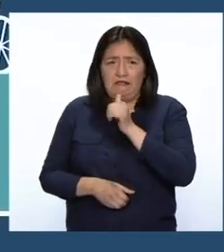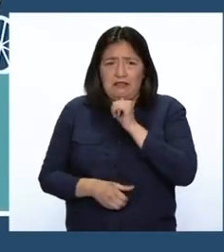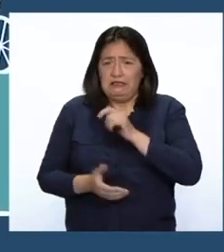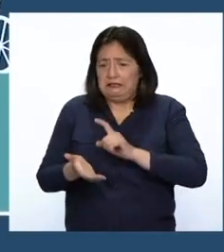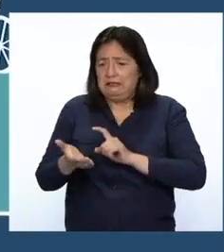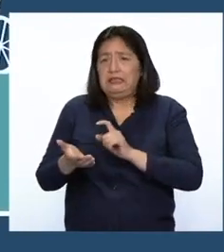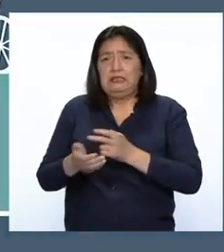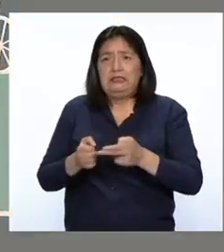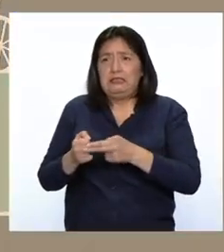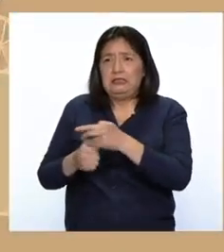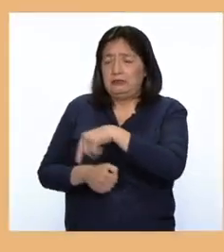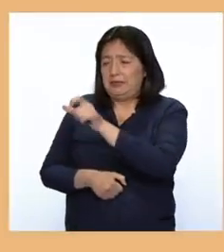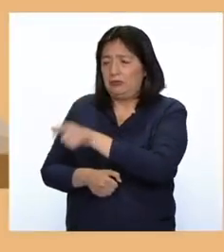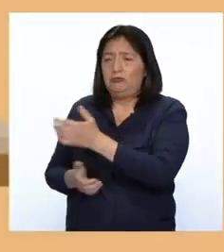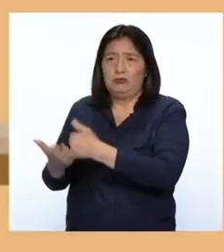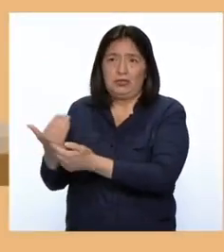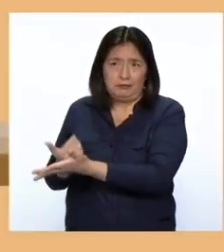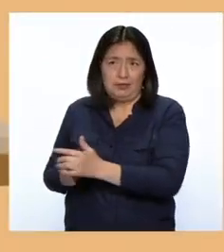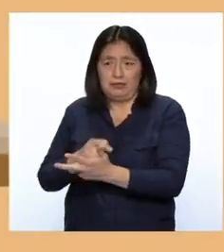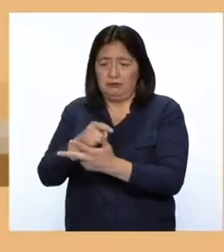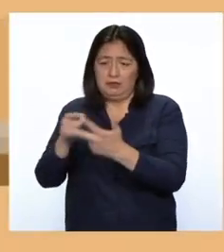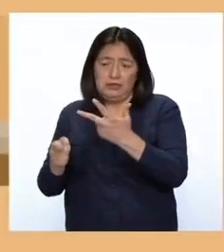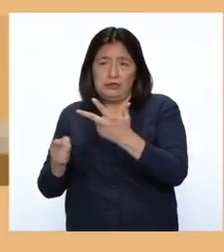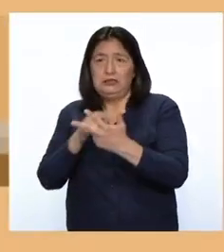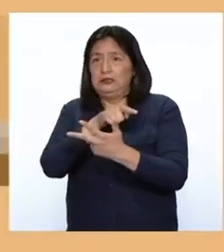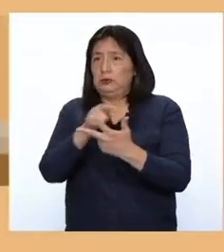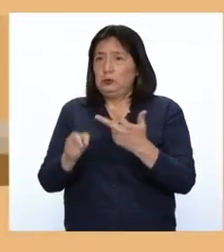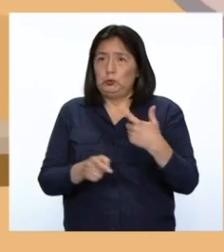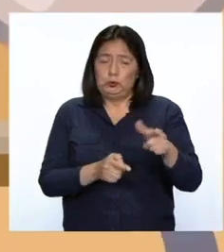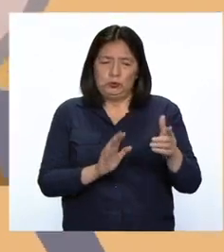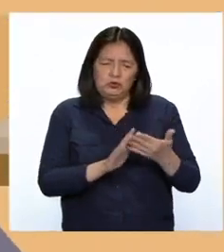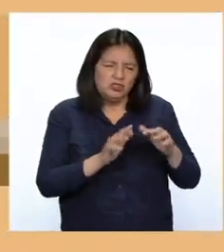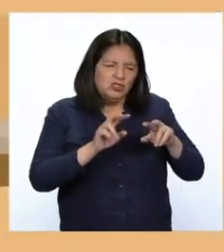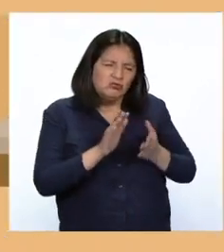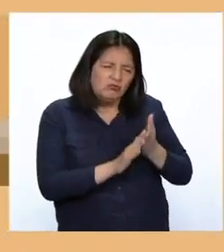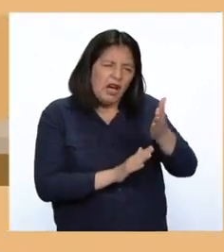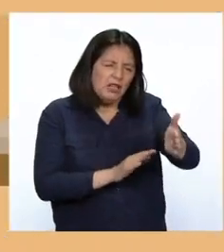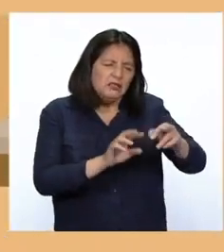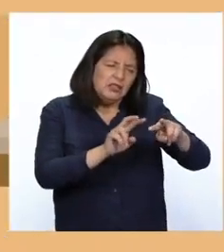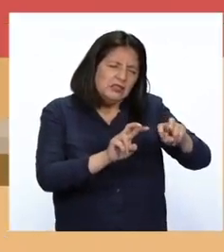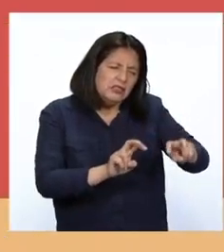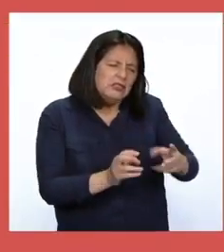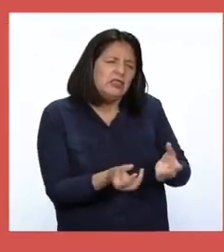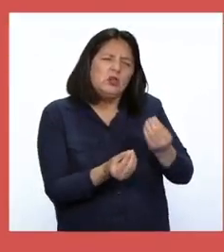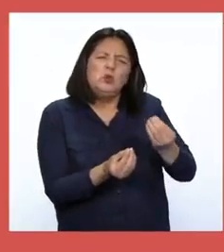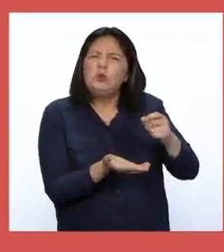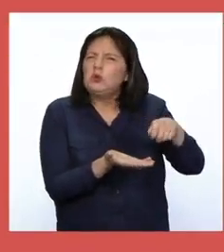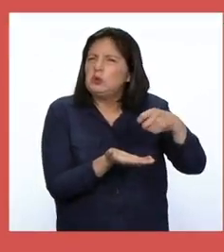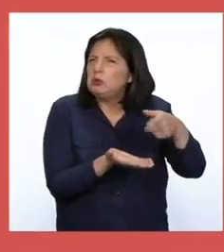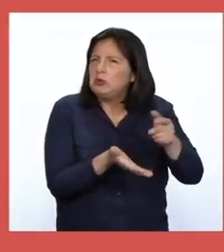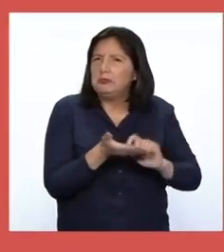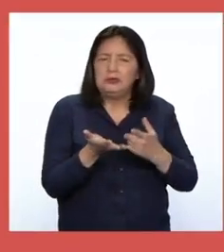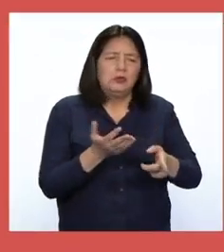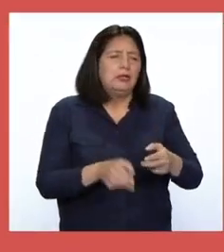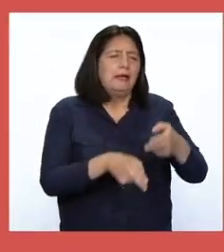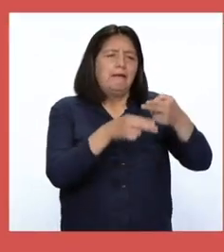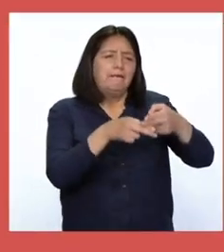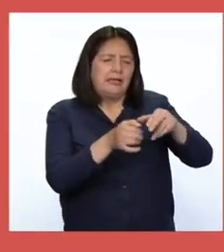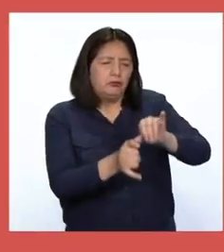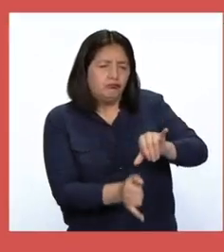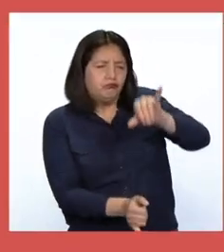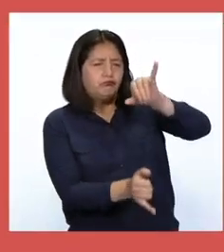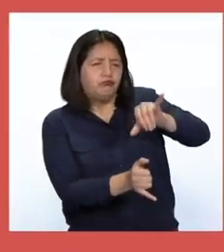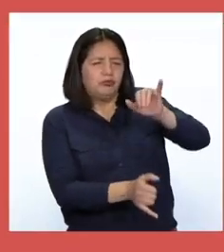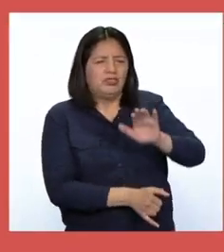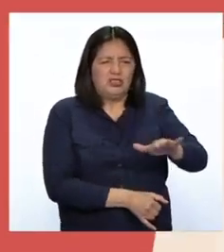personas con discapacidad. En esta comunidad se hace un diagnóstico nutricional. Por ejemplo, se miden el peso y talla de